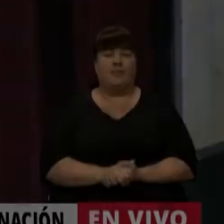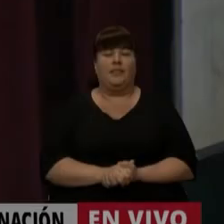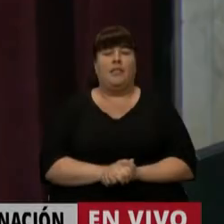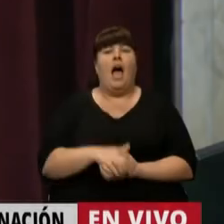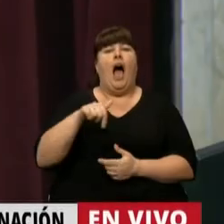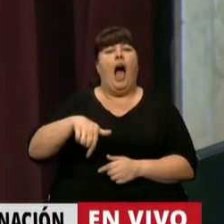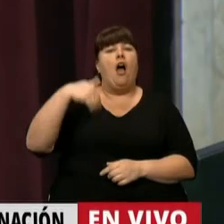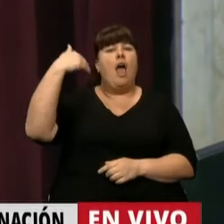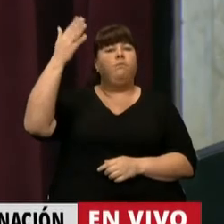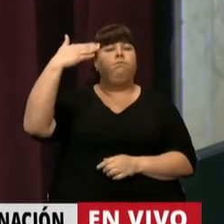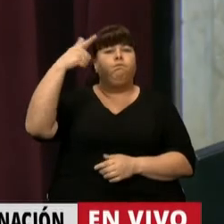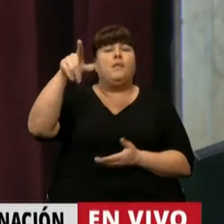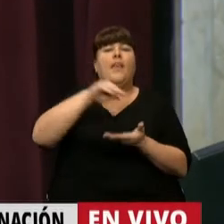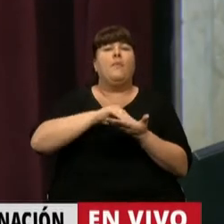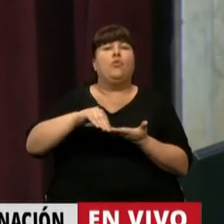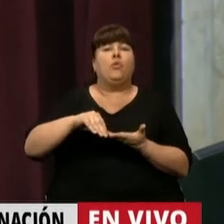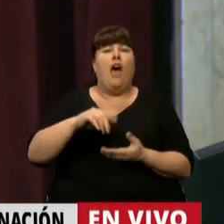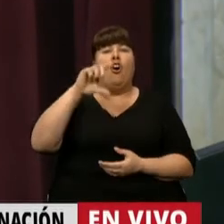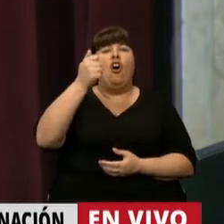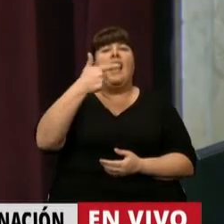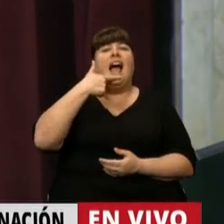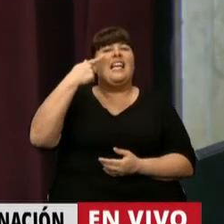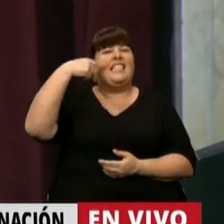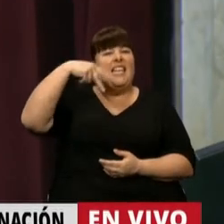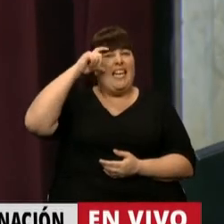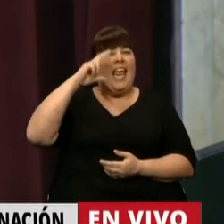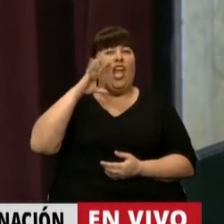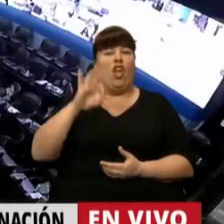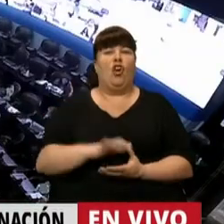En el uso de la palabra, el diputado Paulo Cacinerio.